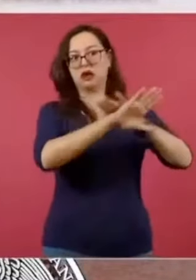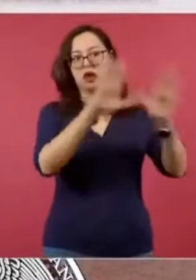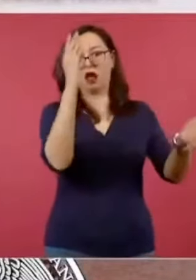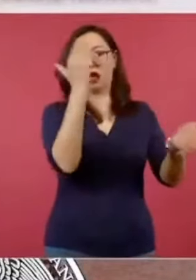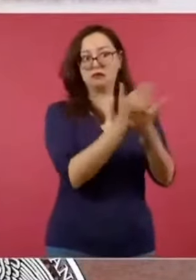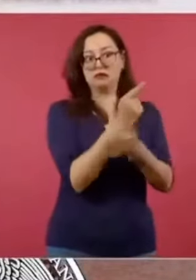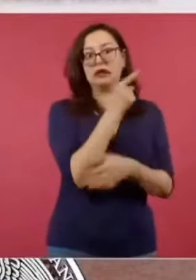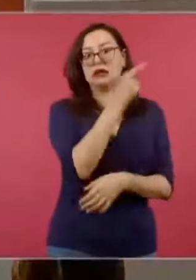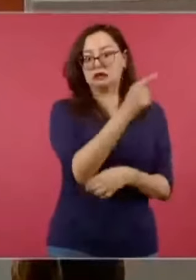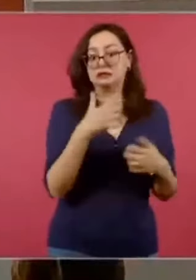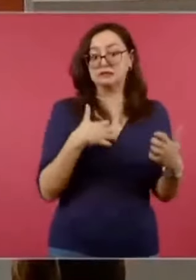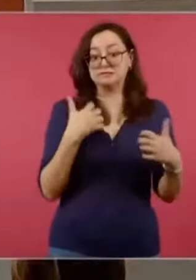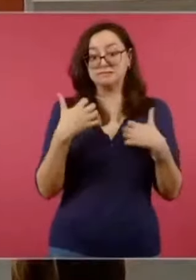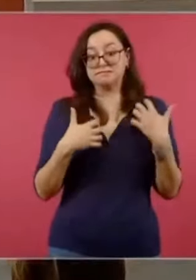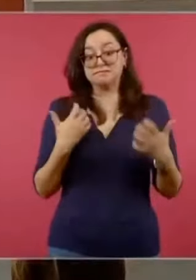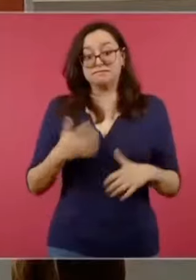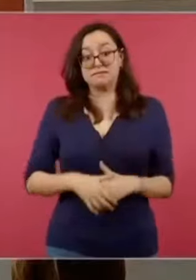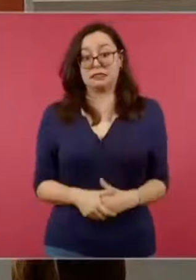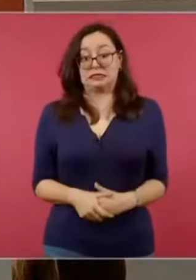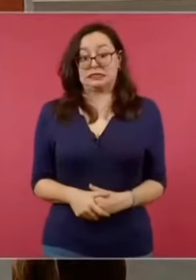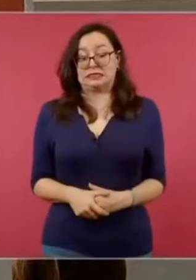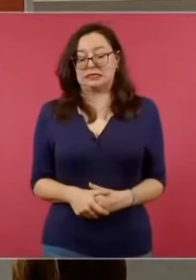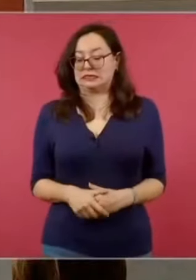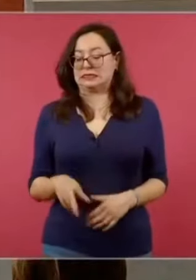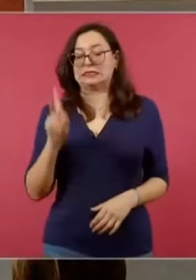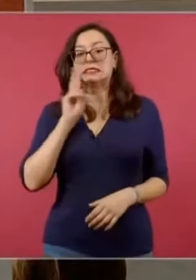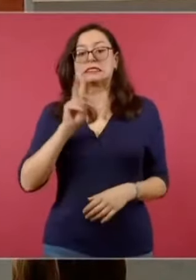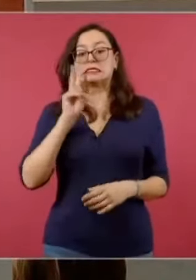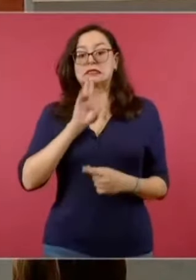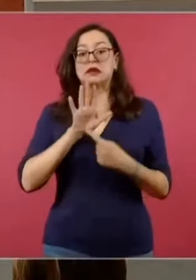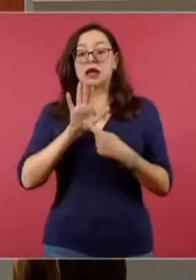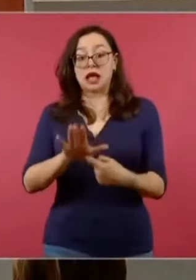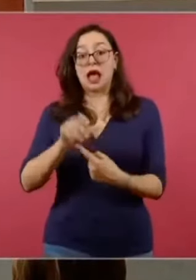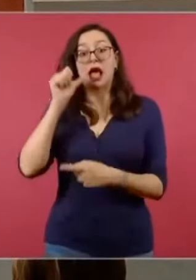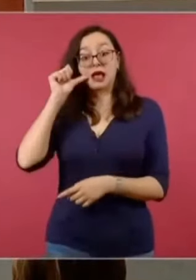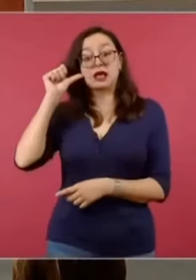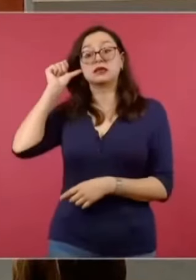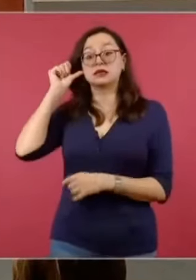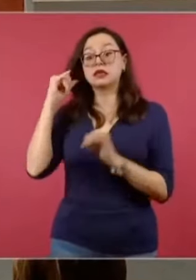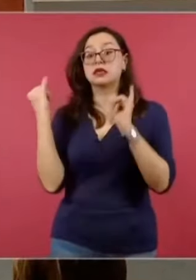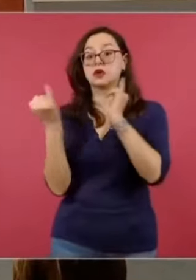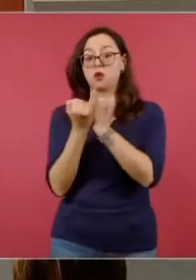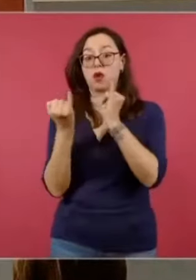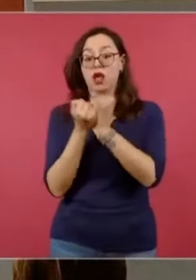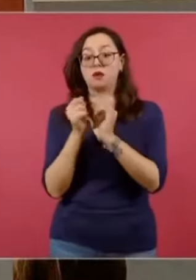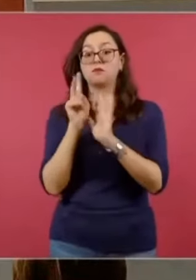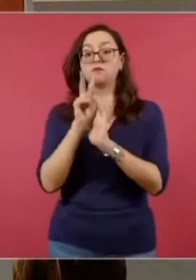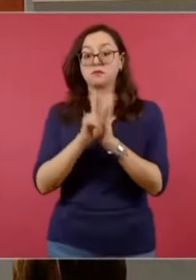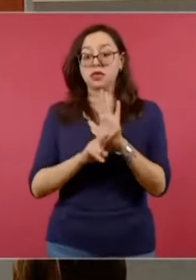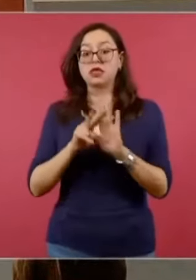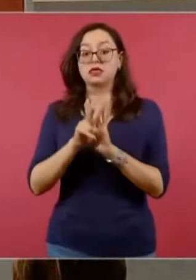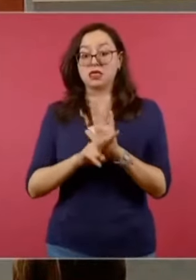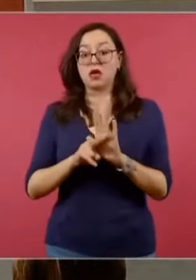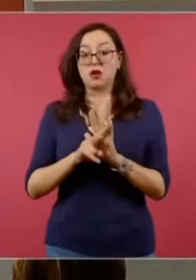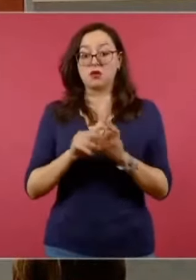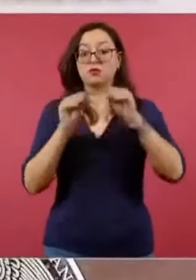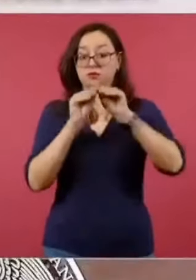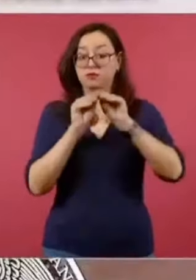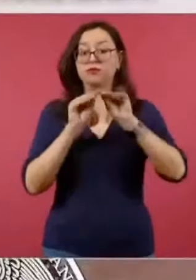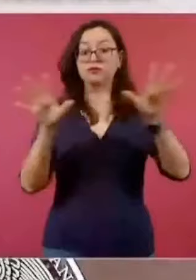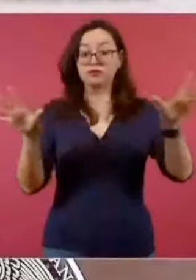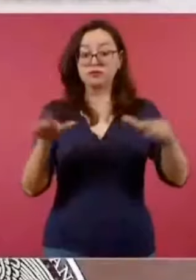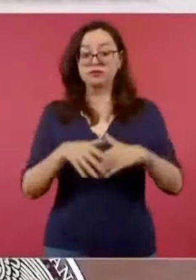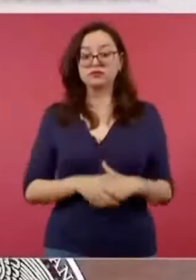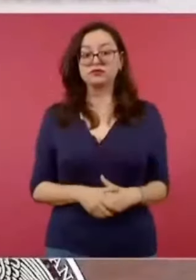pero esto solamente es un botón de muestra. Ayer también se hizo viral un video en donde el cartel este que se hizo viral en redes